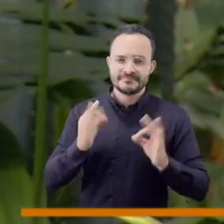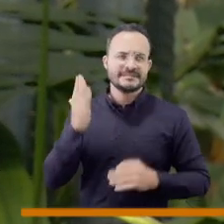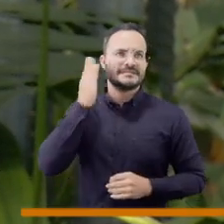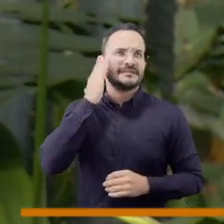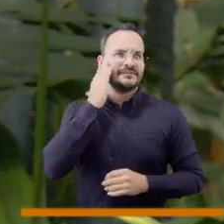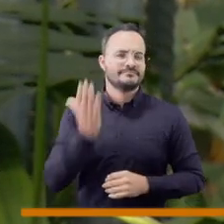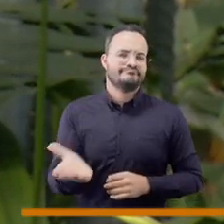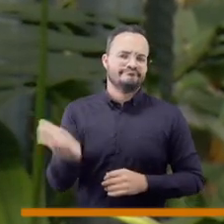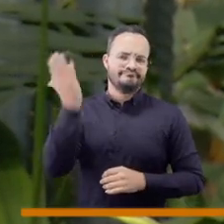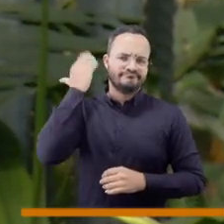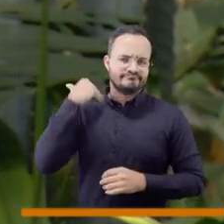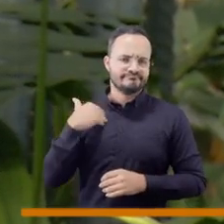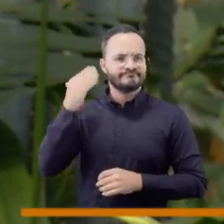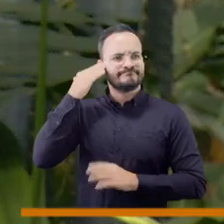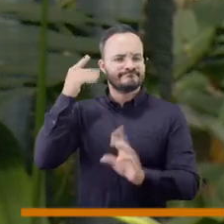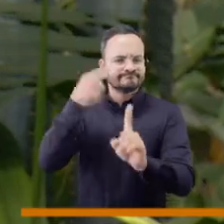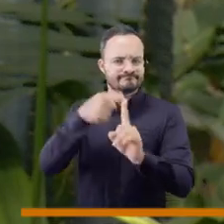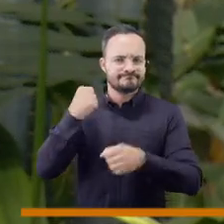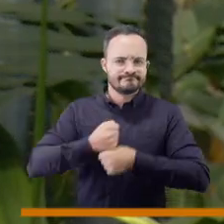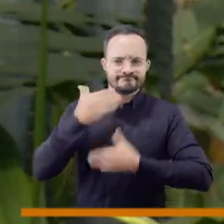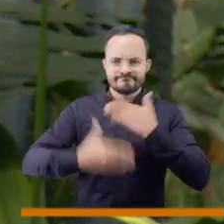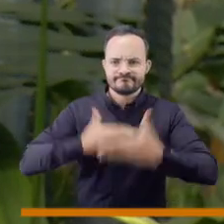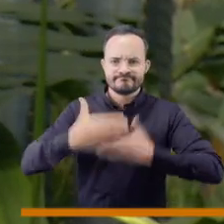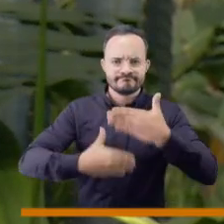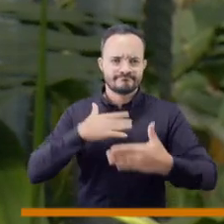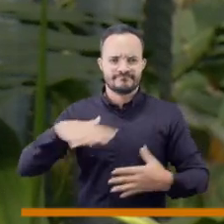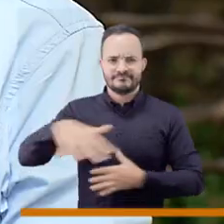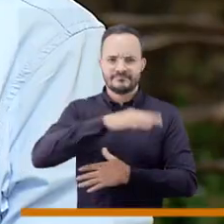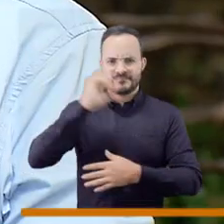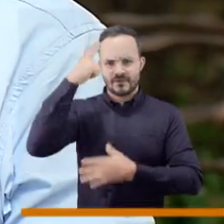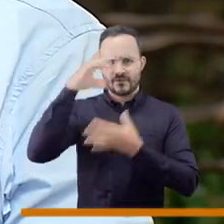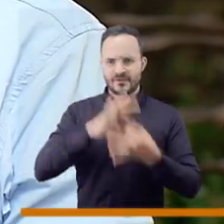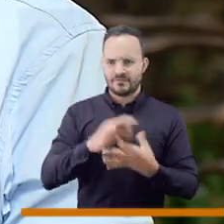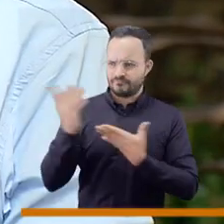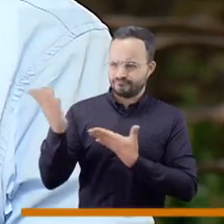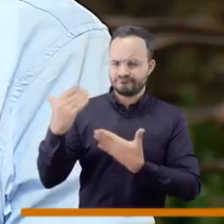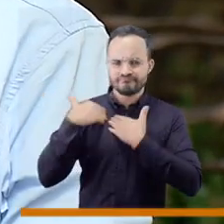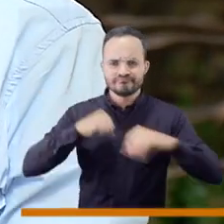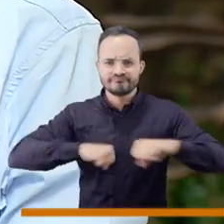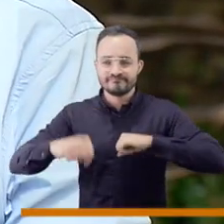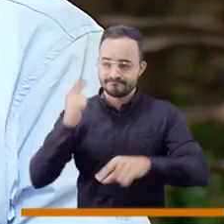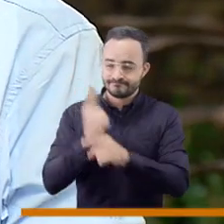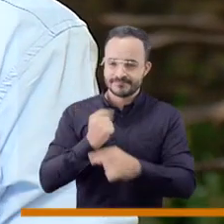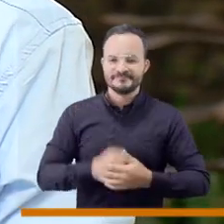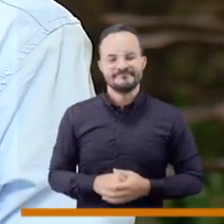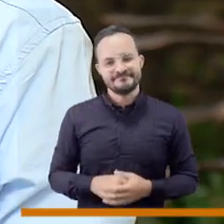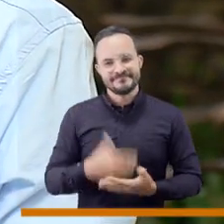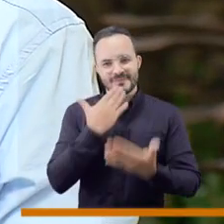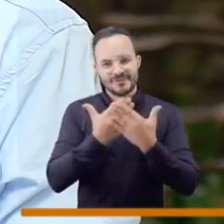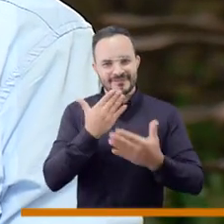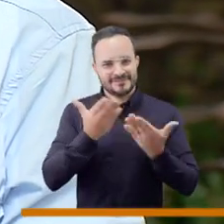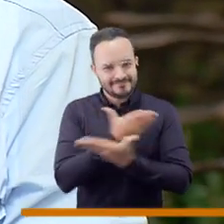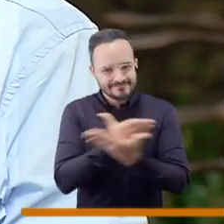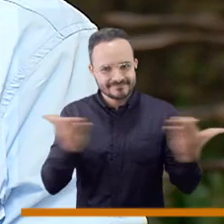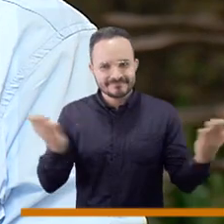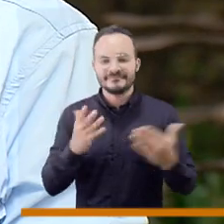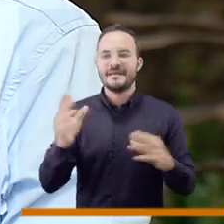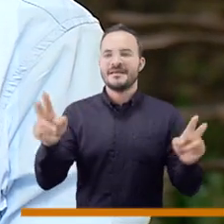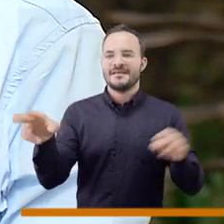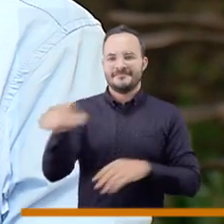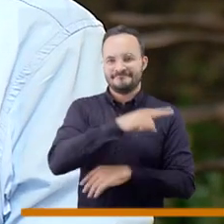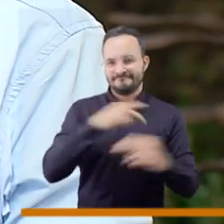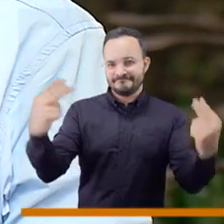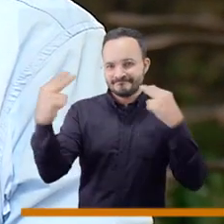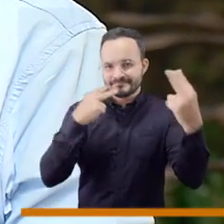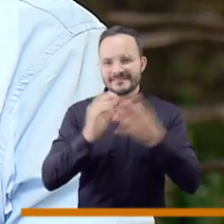muchos años lo ha tenido en su derrotero de vida pública. Bueno, Caterine, muchas gracias a usted, un saludo a todos los televidentes,